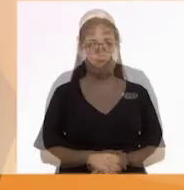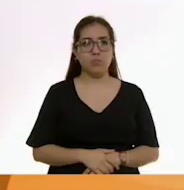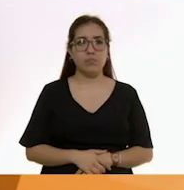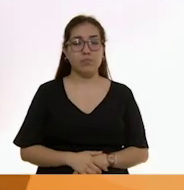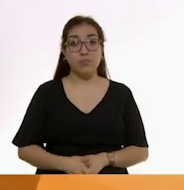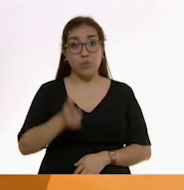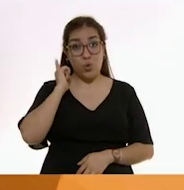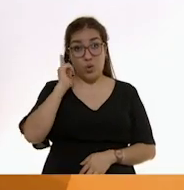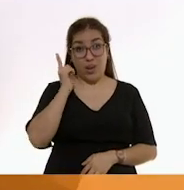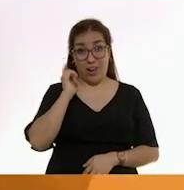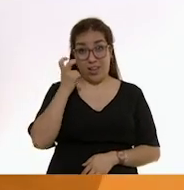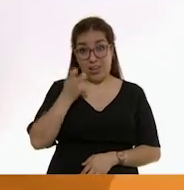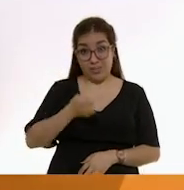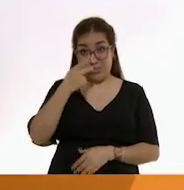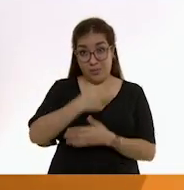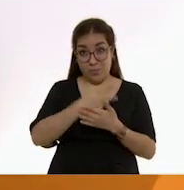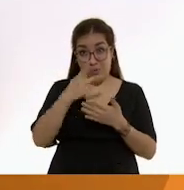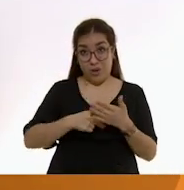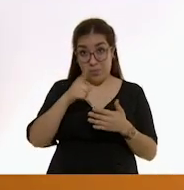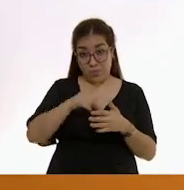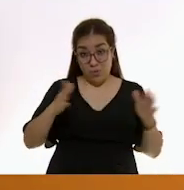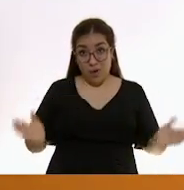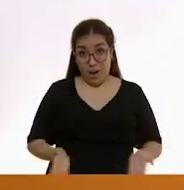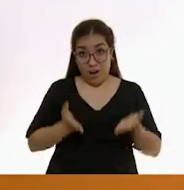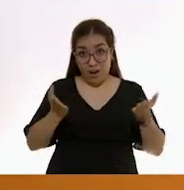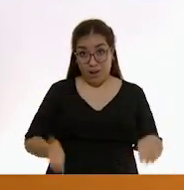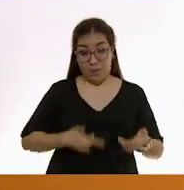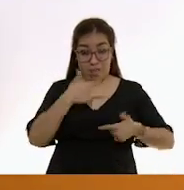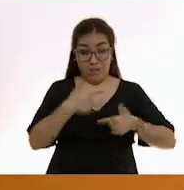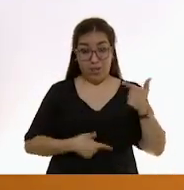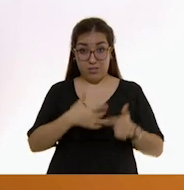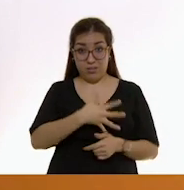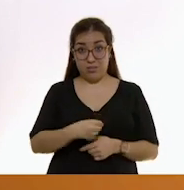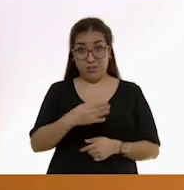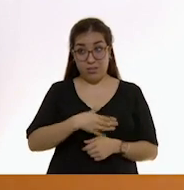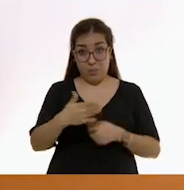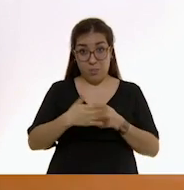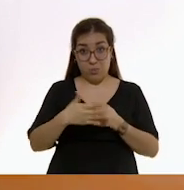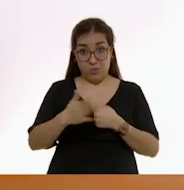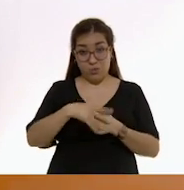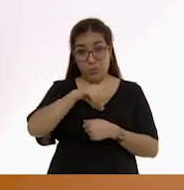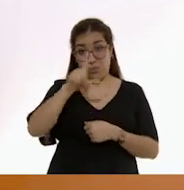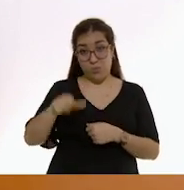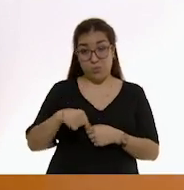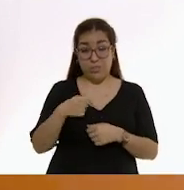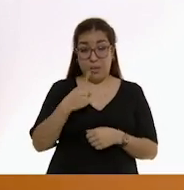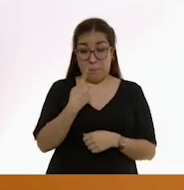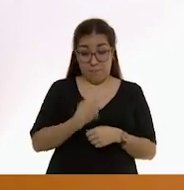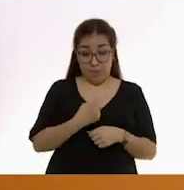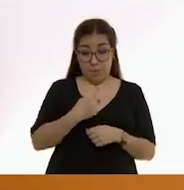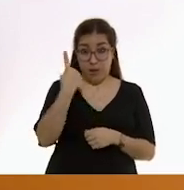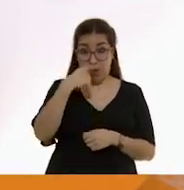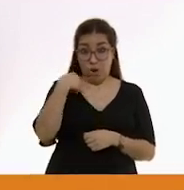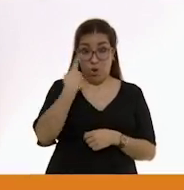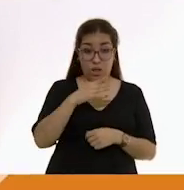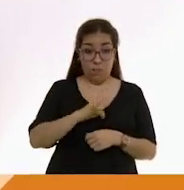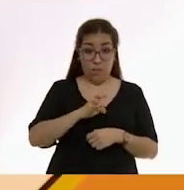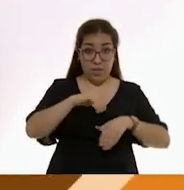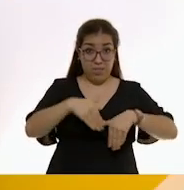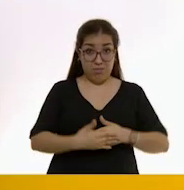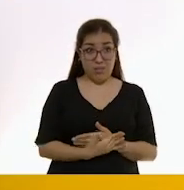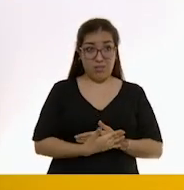Esperamos que este programa te anime a practicar la lactancia después de la primera hora del nacimiento de tu hija o hijo.